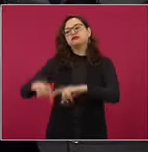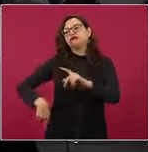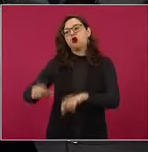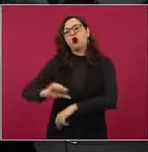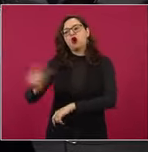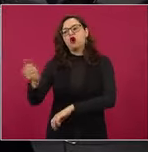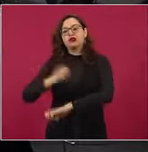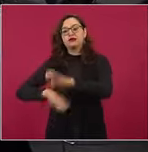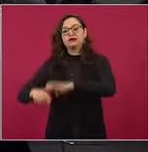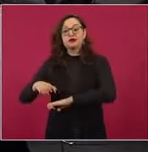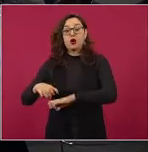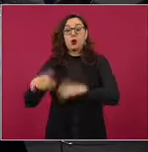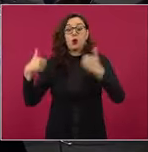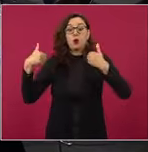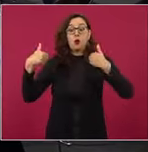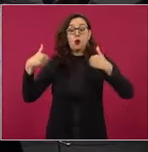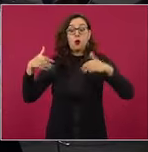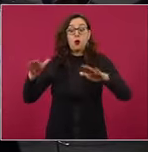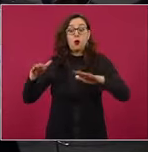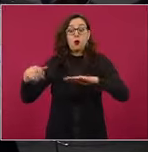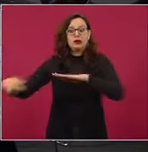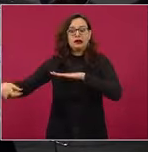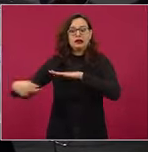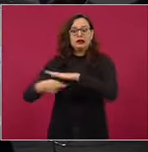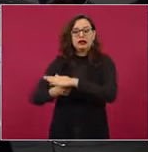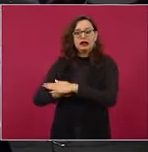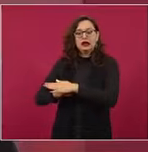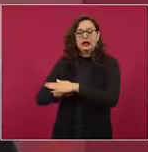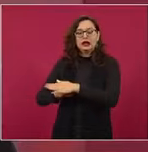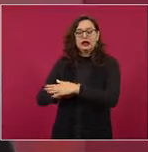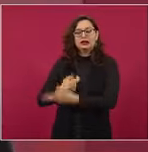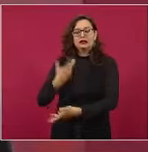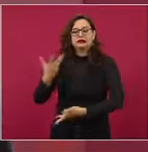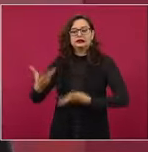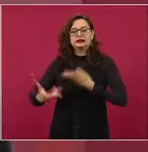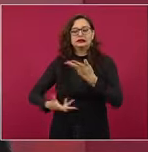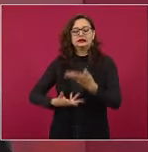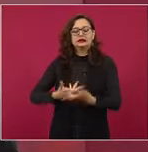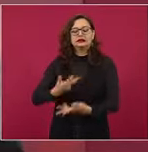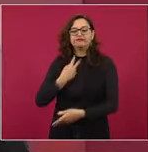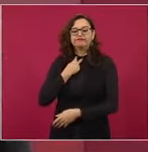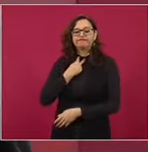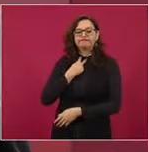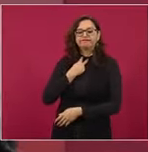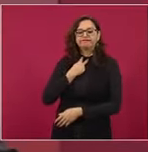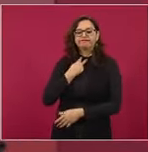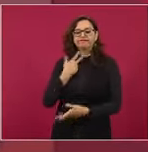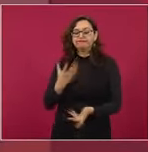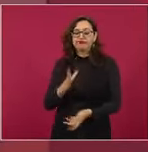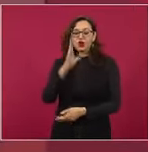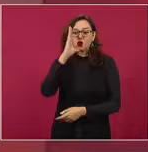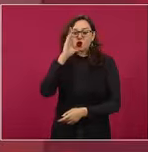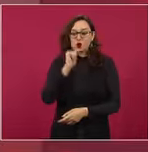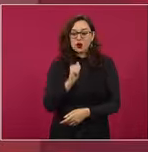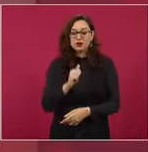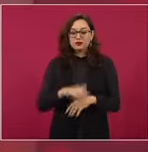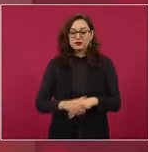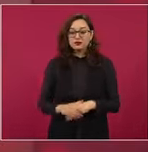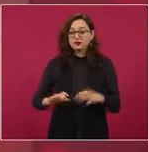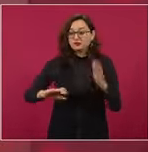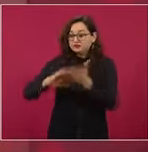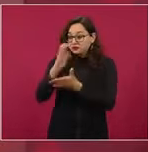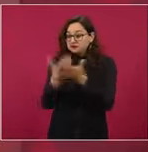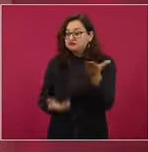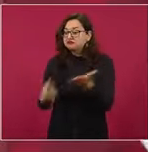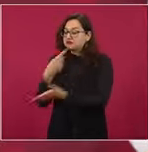Cuando hay moche, no se puede, ¿cómo me vas a quitar el contrato?